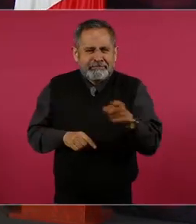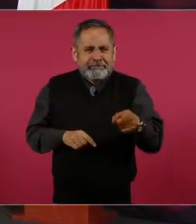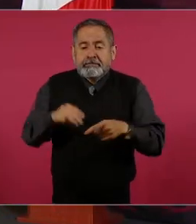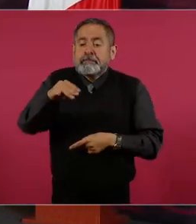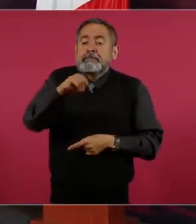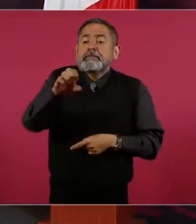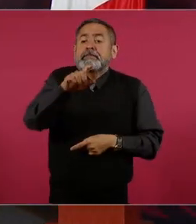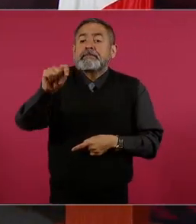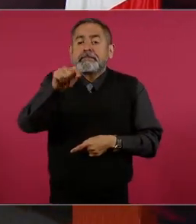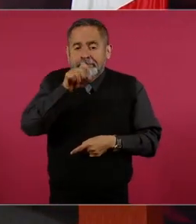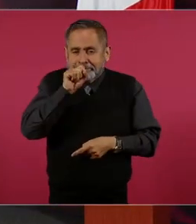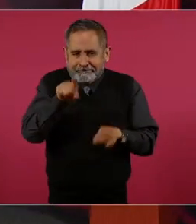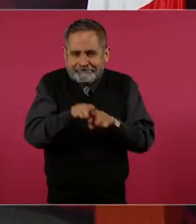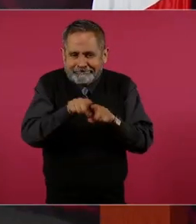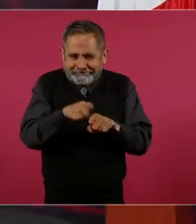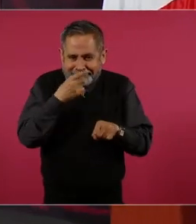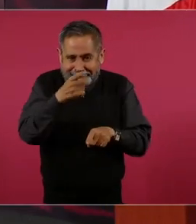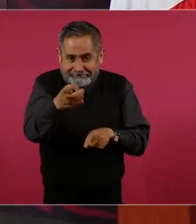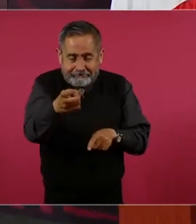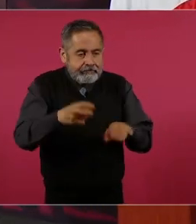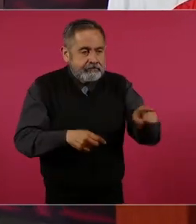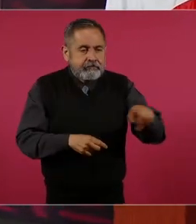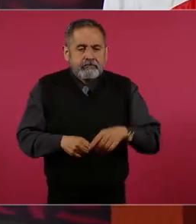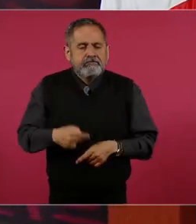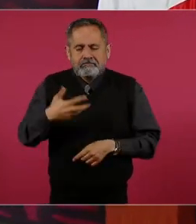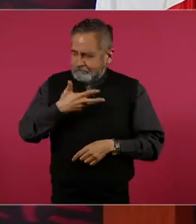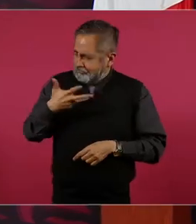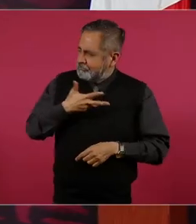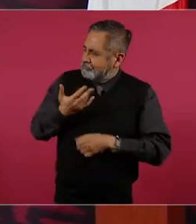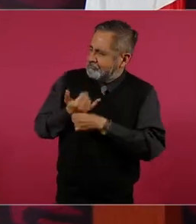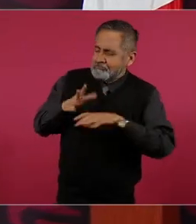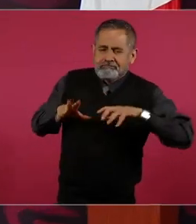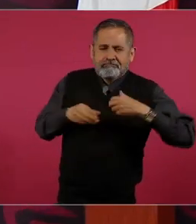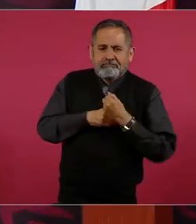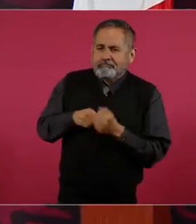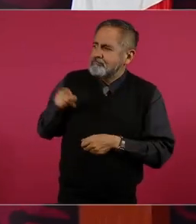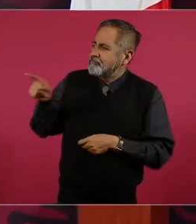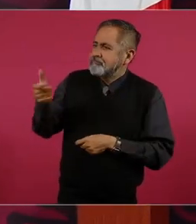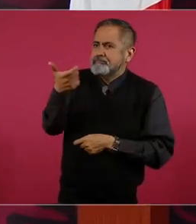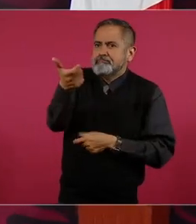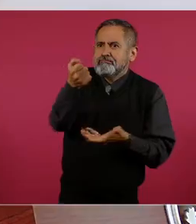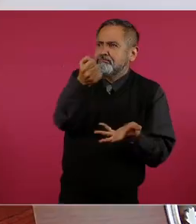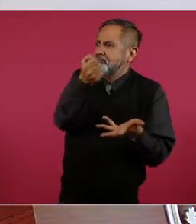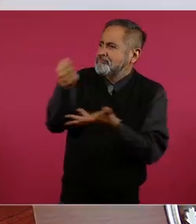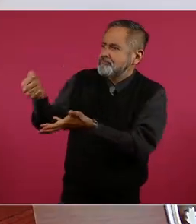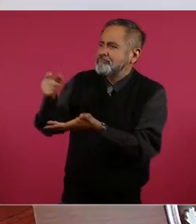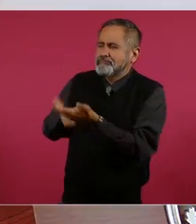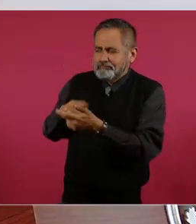me estaba dando dinero